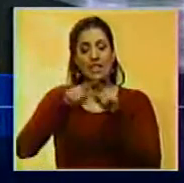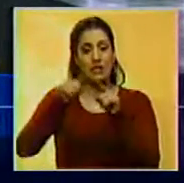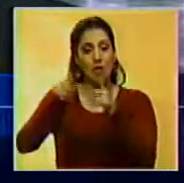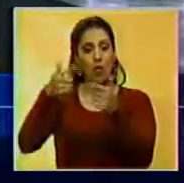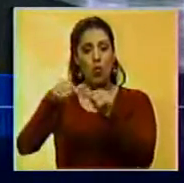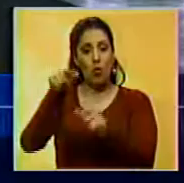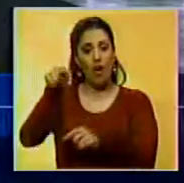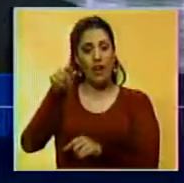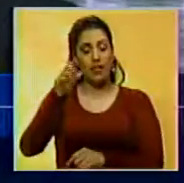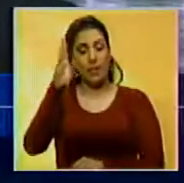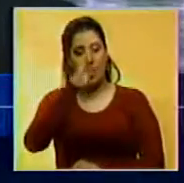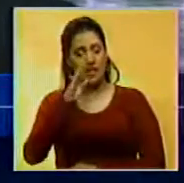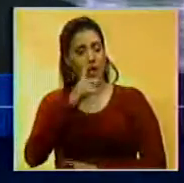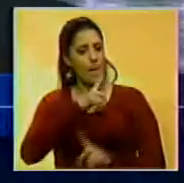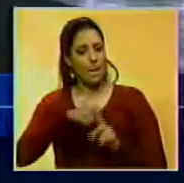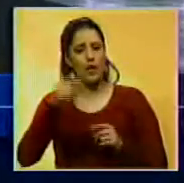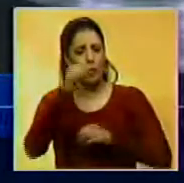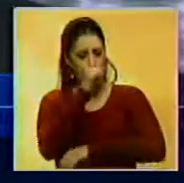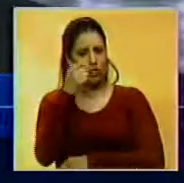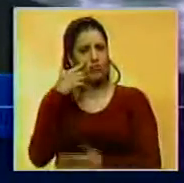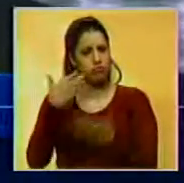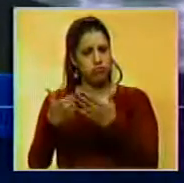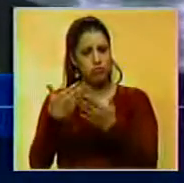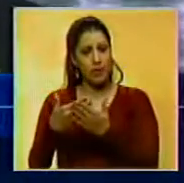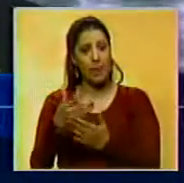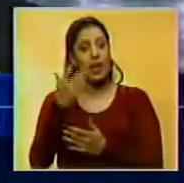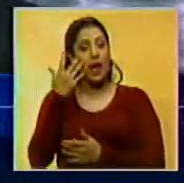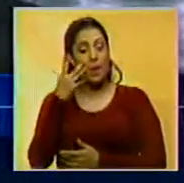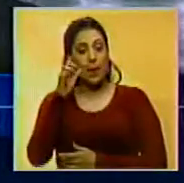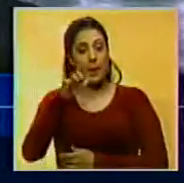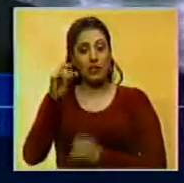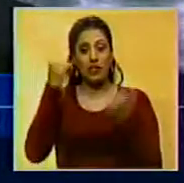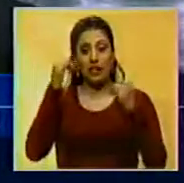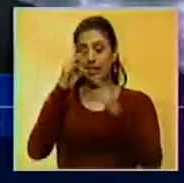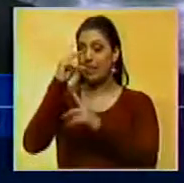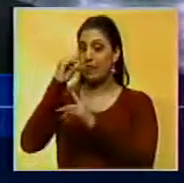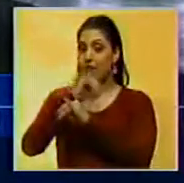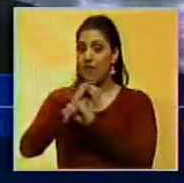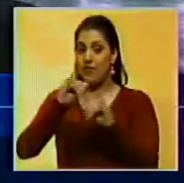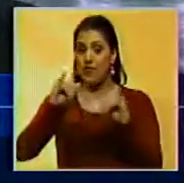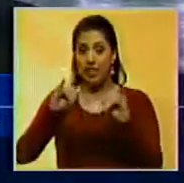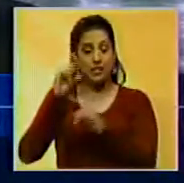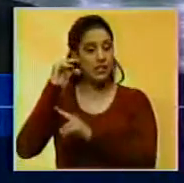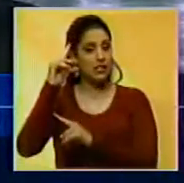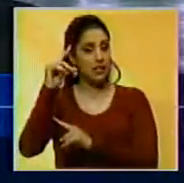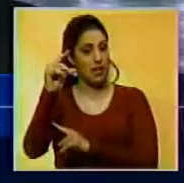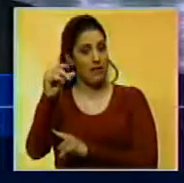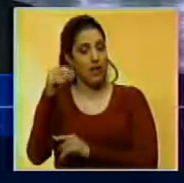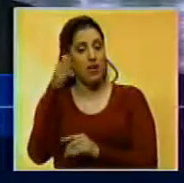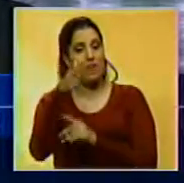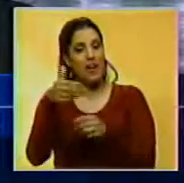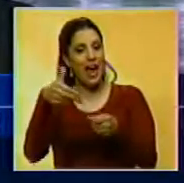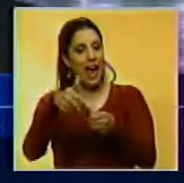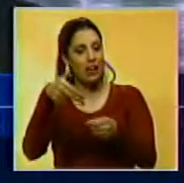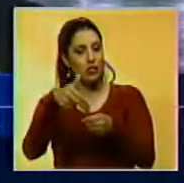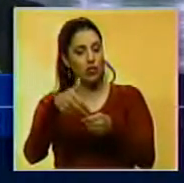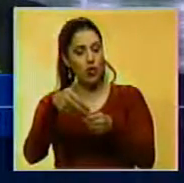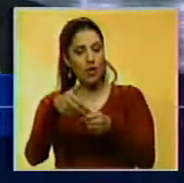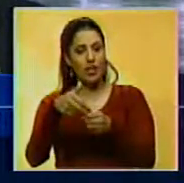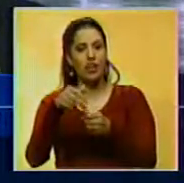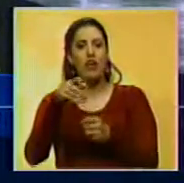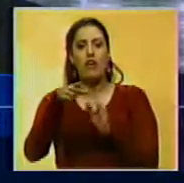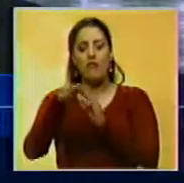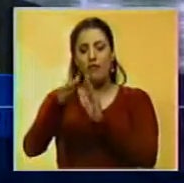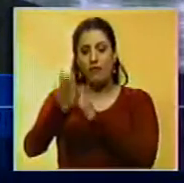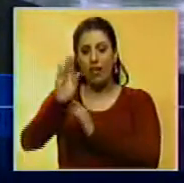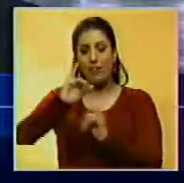inicialmente. La policía puede confirmar eso. Cuando ellos dejaron esa fiesta, ellos se quedaron en una gasolinera, fueron a